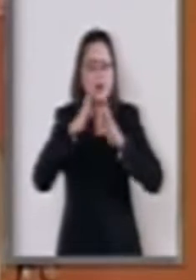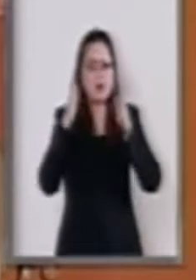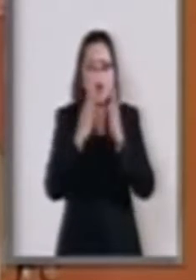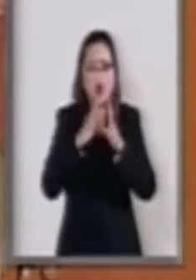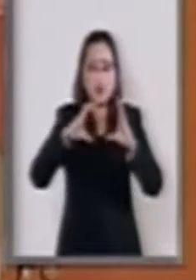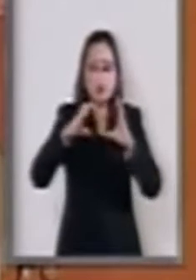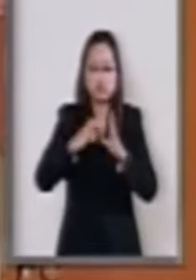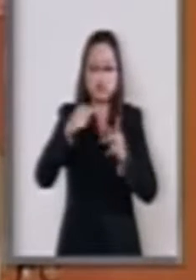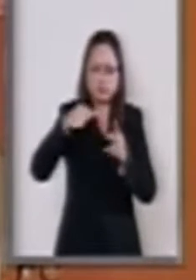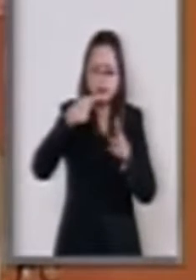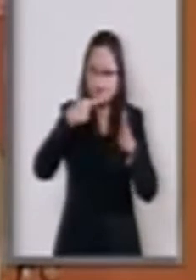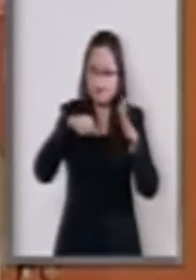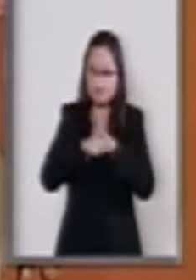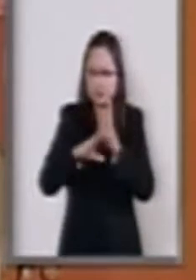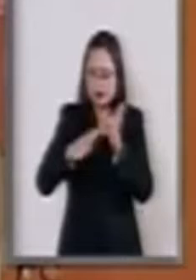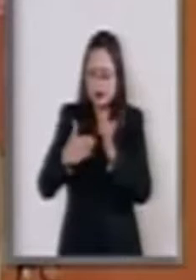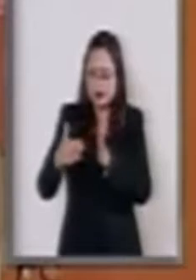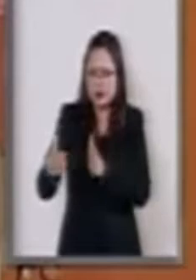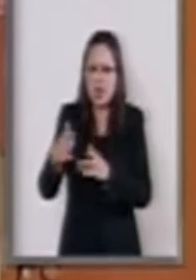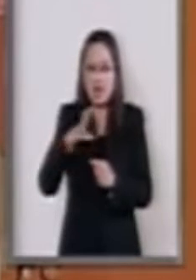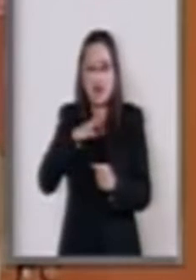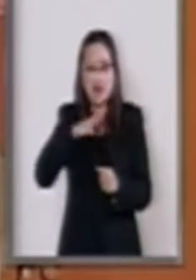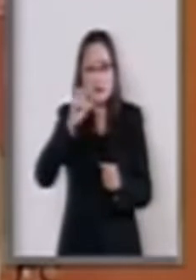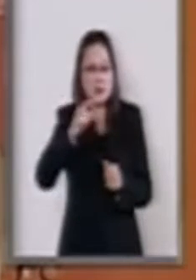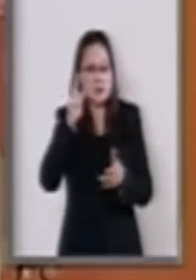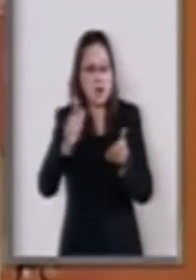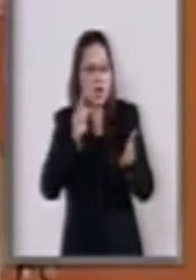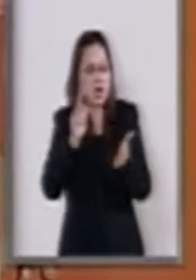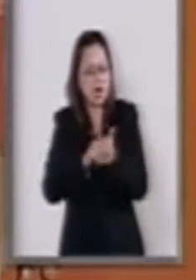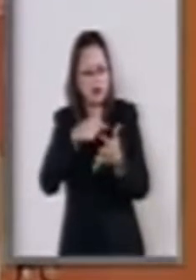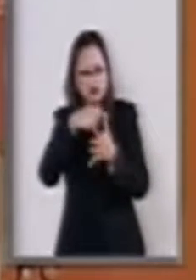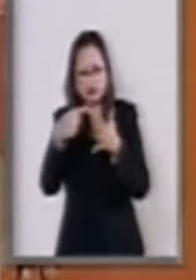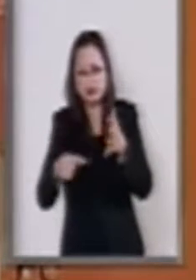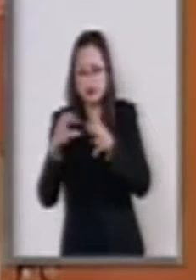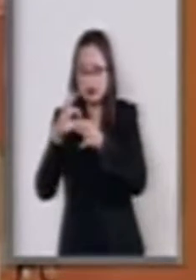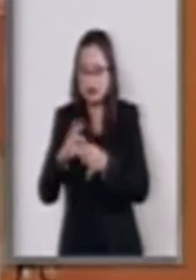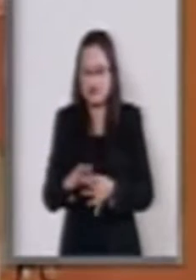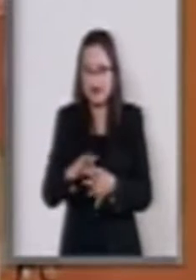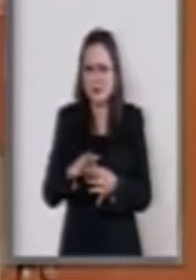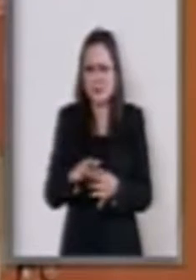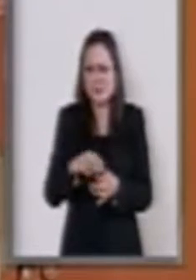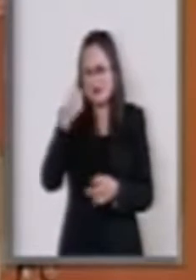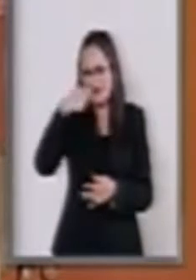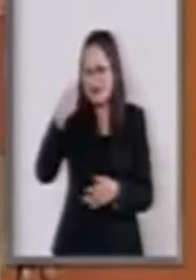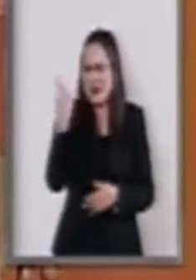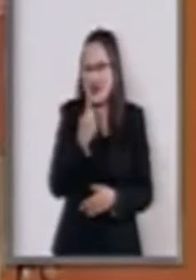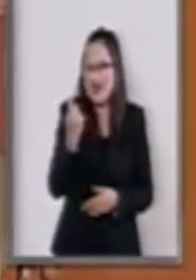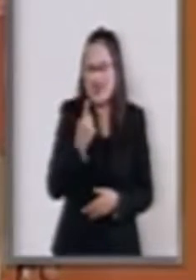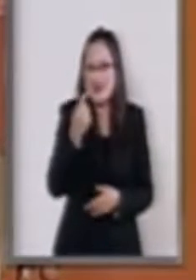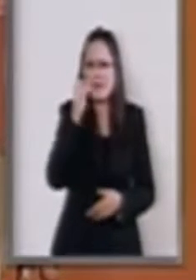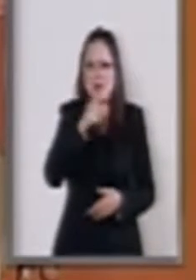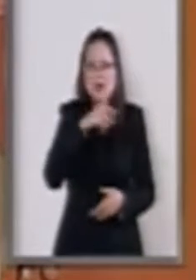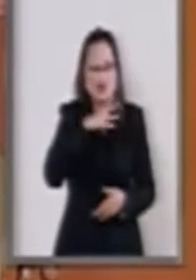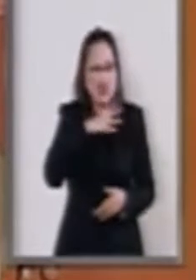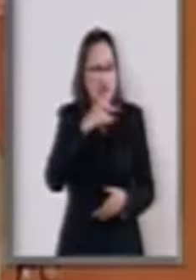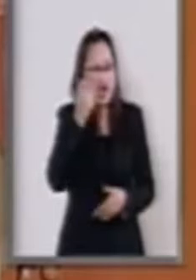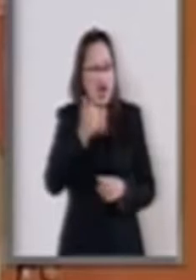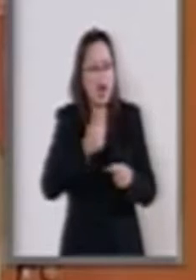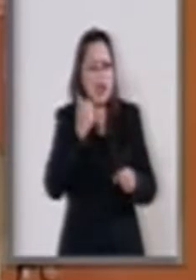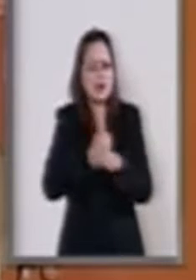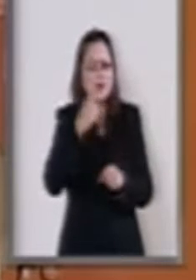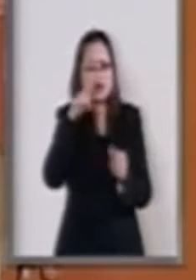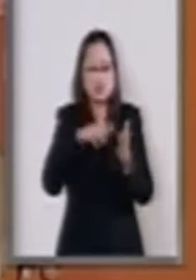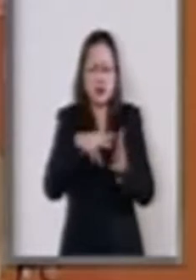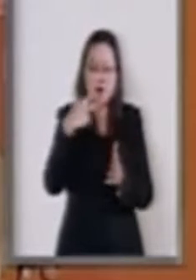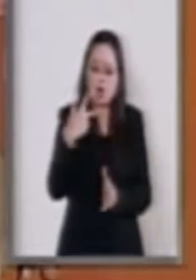y acusatorio derivado de la ley fundamental. No tiene caso haber llevado a cabo desde el 2008